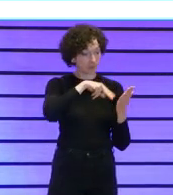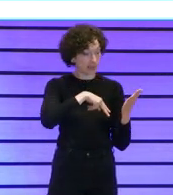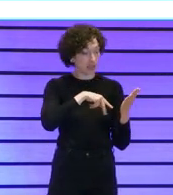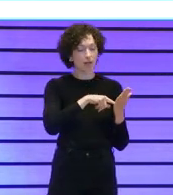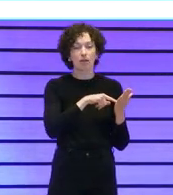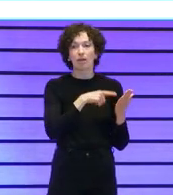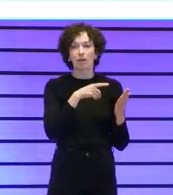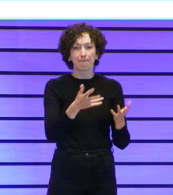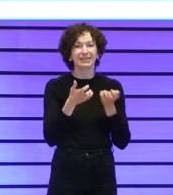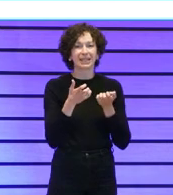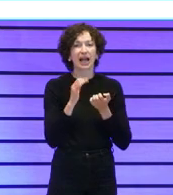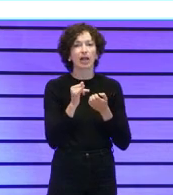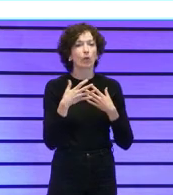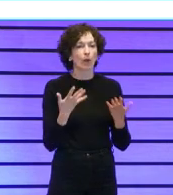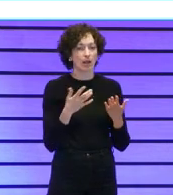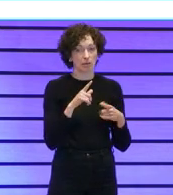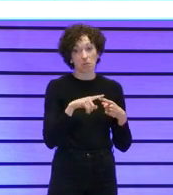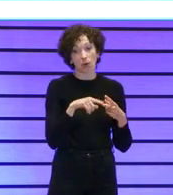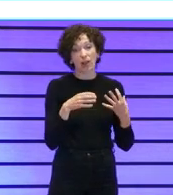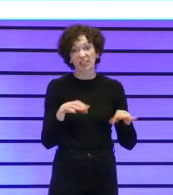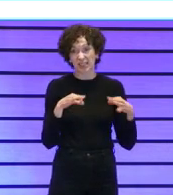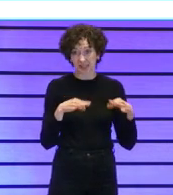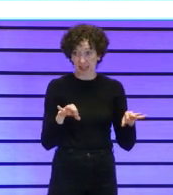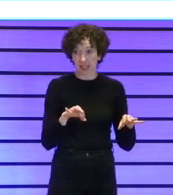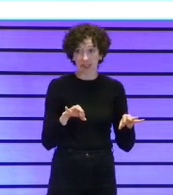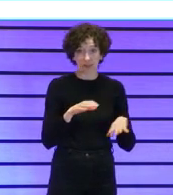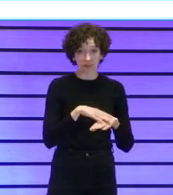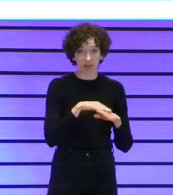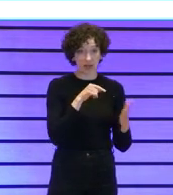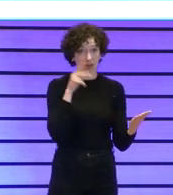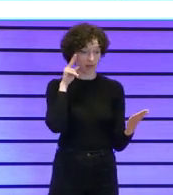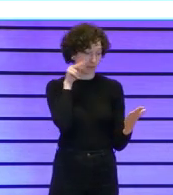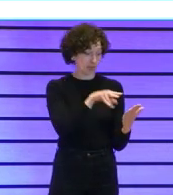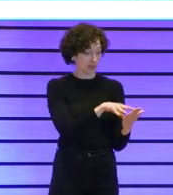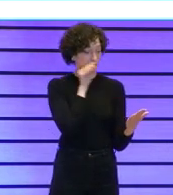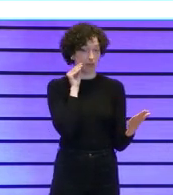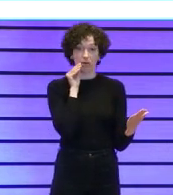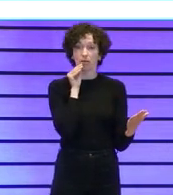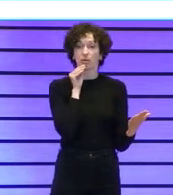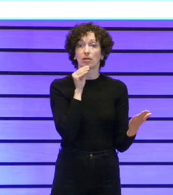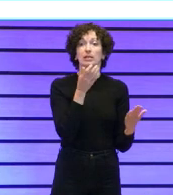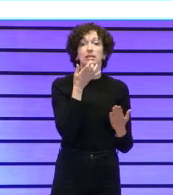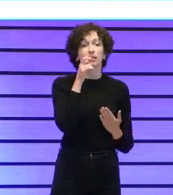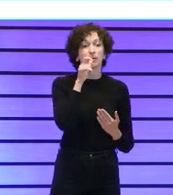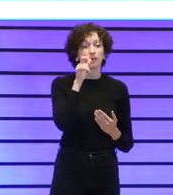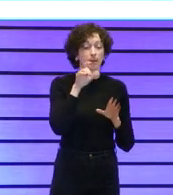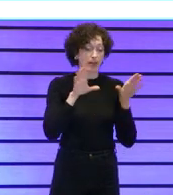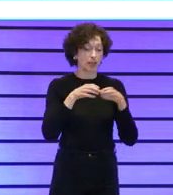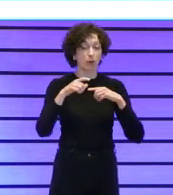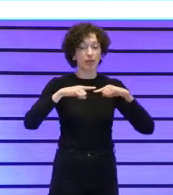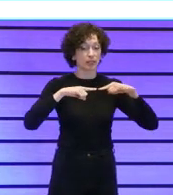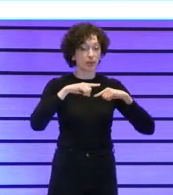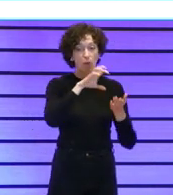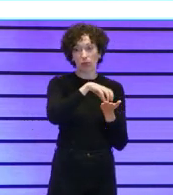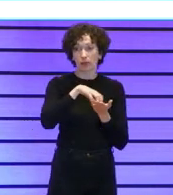por un lado la sencillez en acceder al dato cuando un miembro de equipo directivo de cualquier